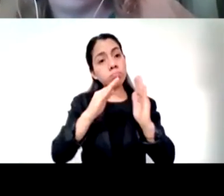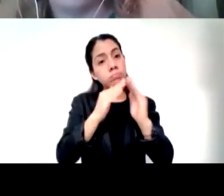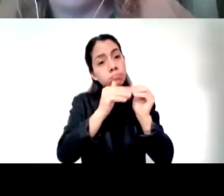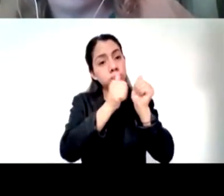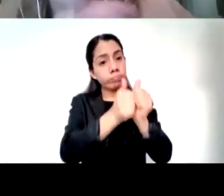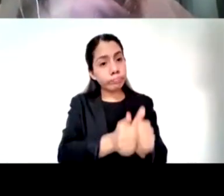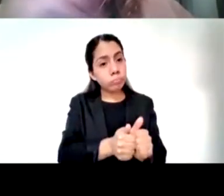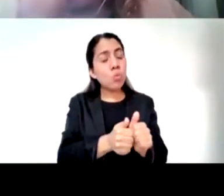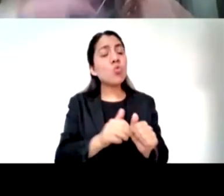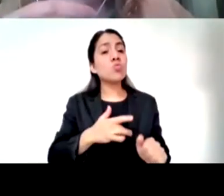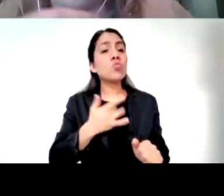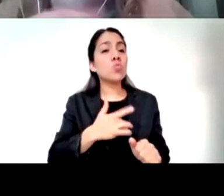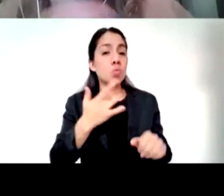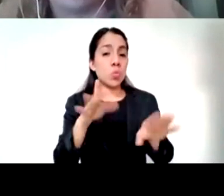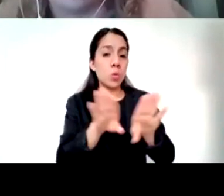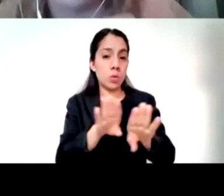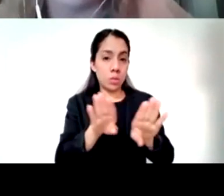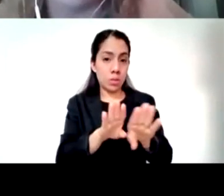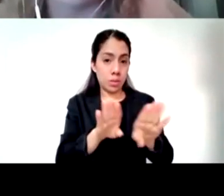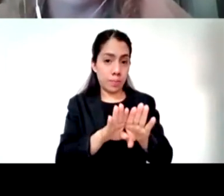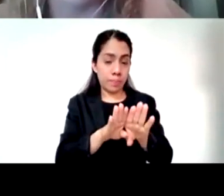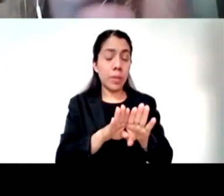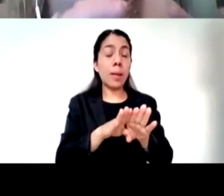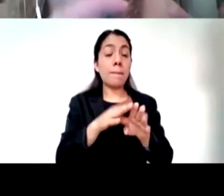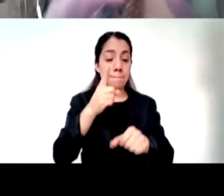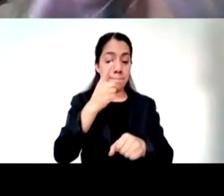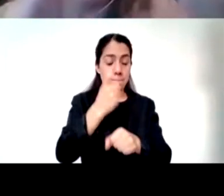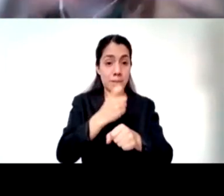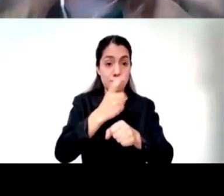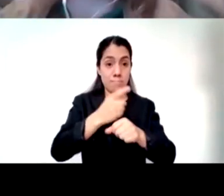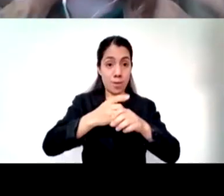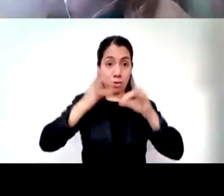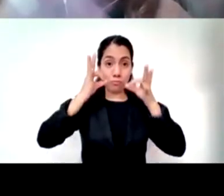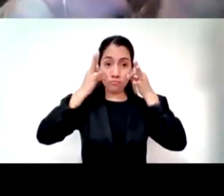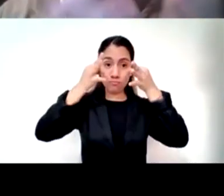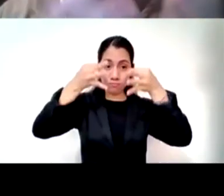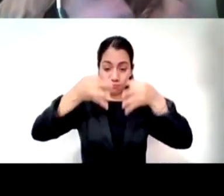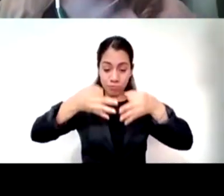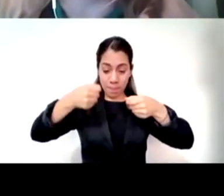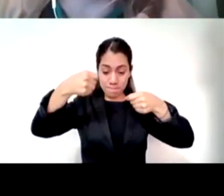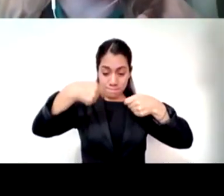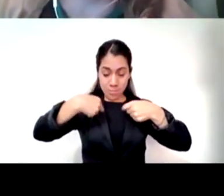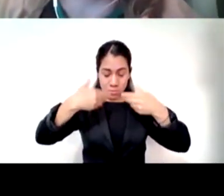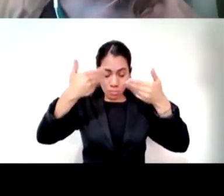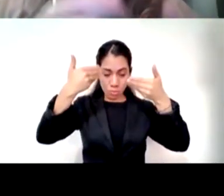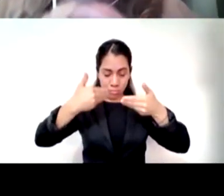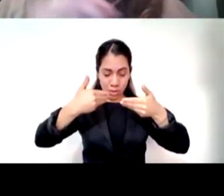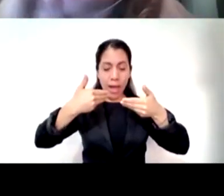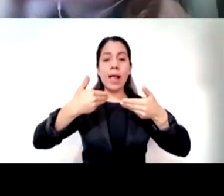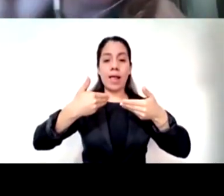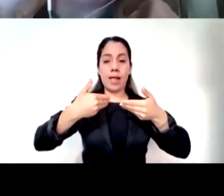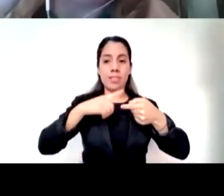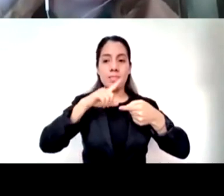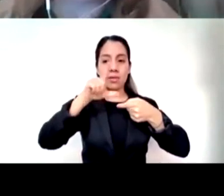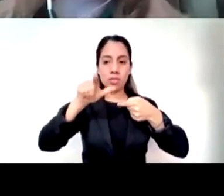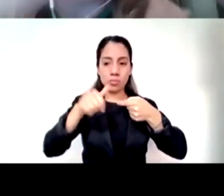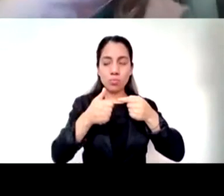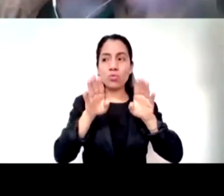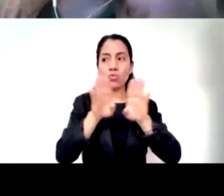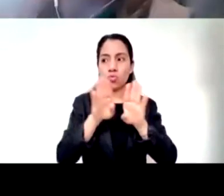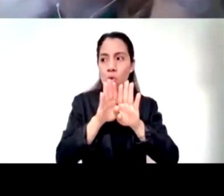sentido más allá del individual al colectivo es decir cómo transformamos toda esa información que